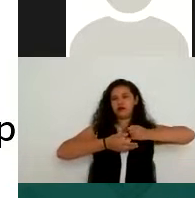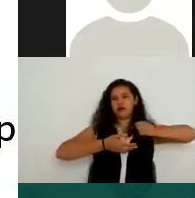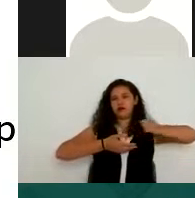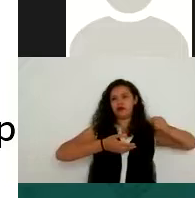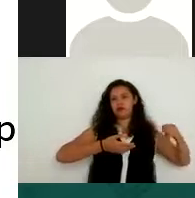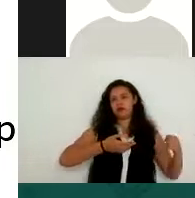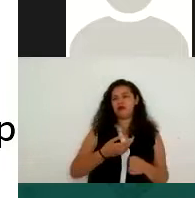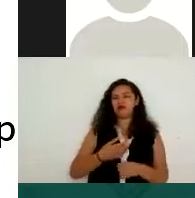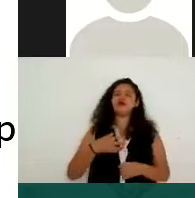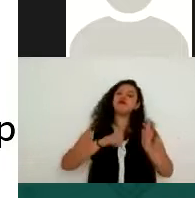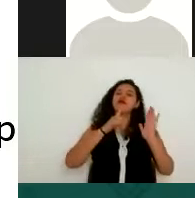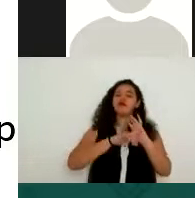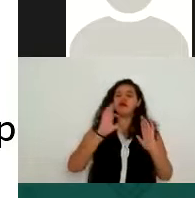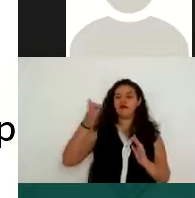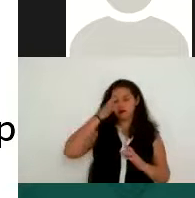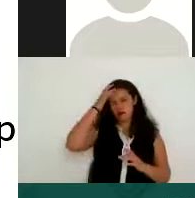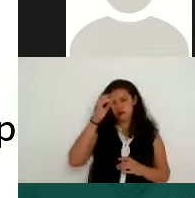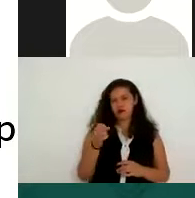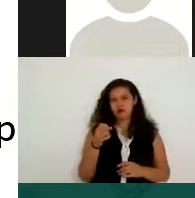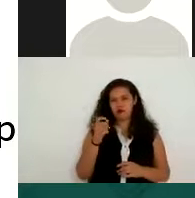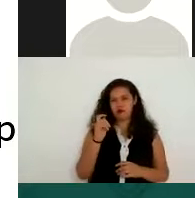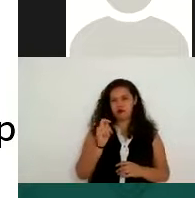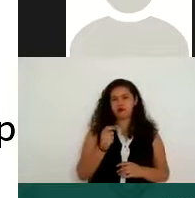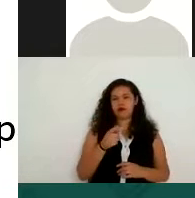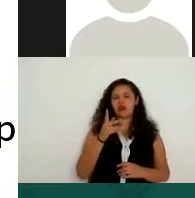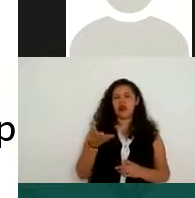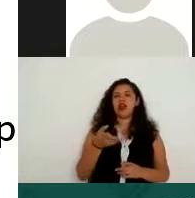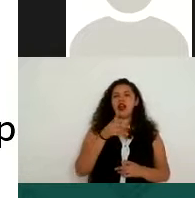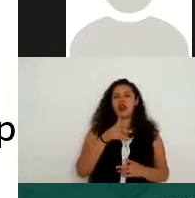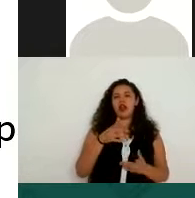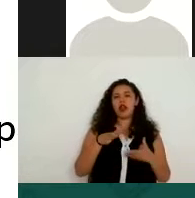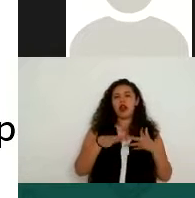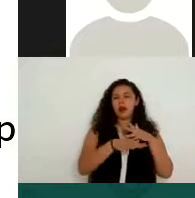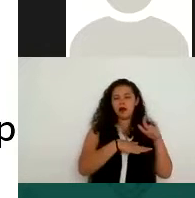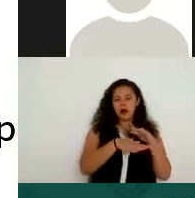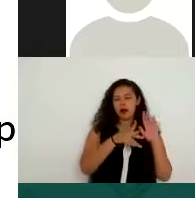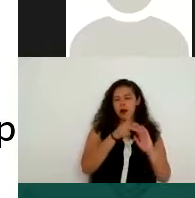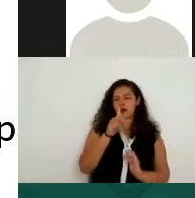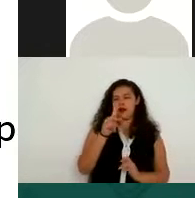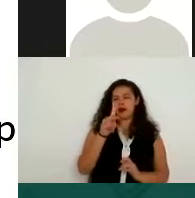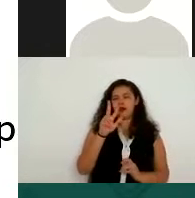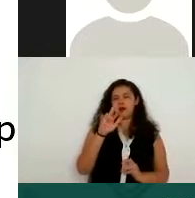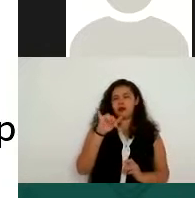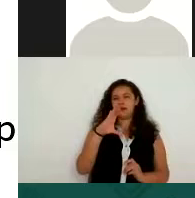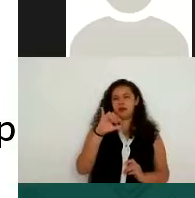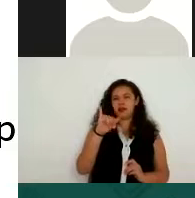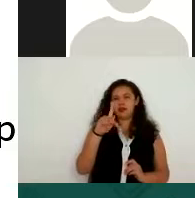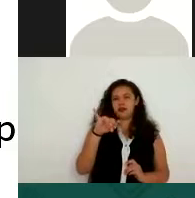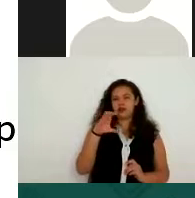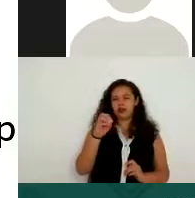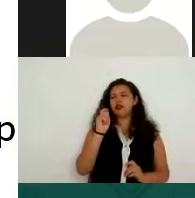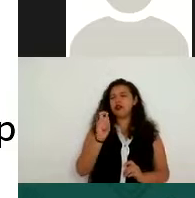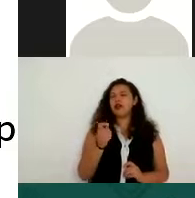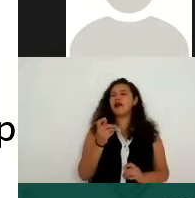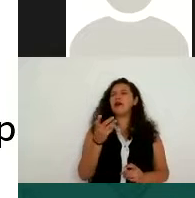que se llaman principios. En estos principios vamos a ver, ya estoy adelantando un poco, vamos a ver precisamente cuáles son las condiciones